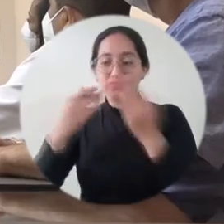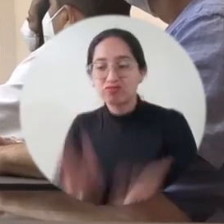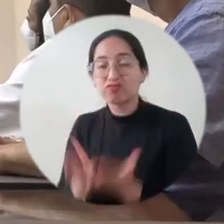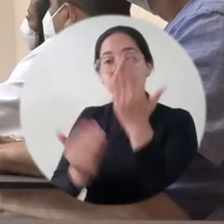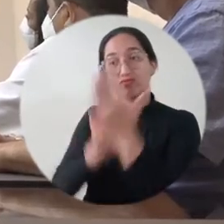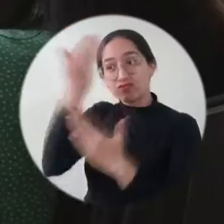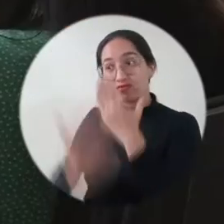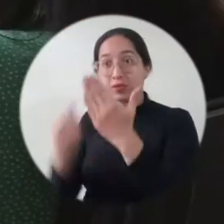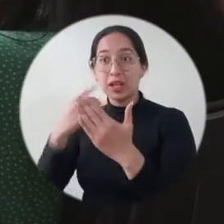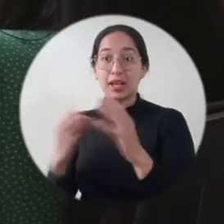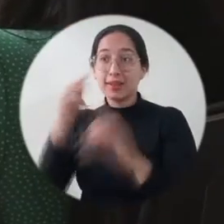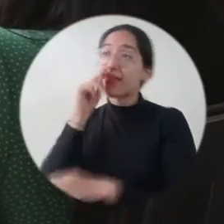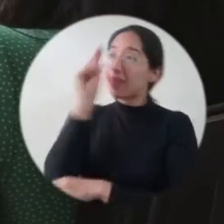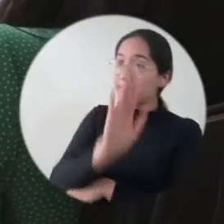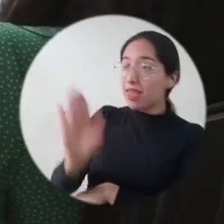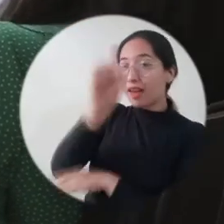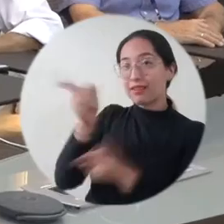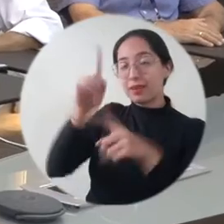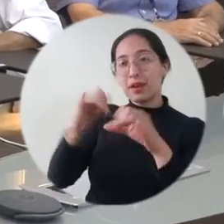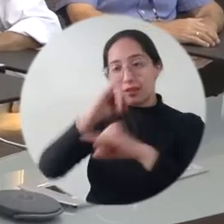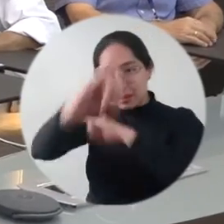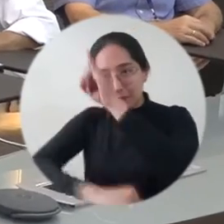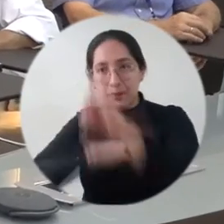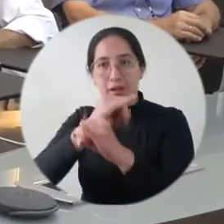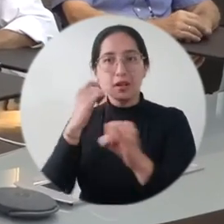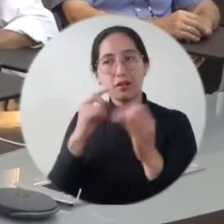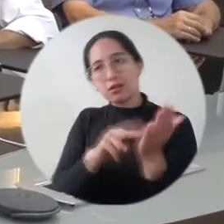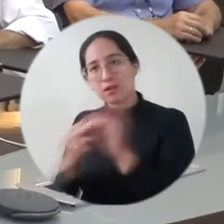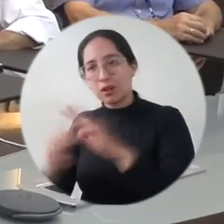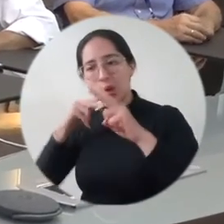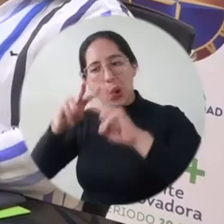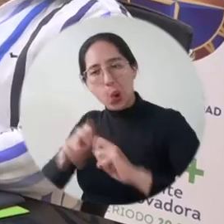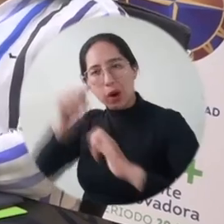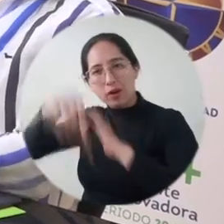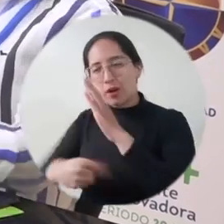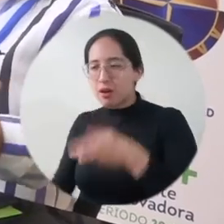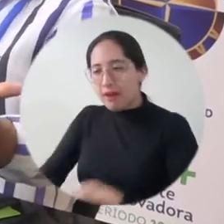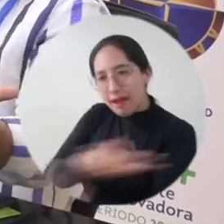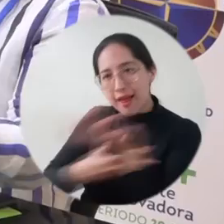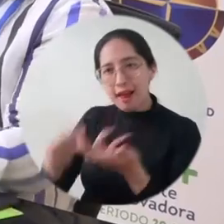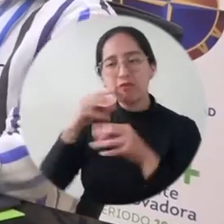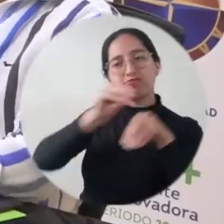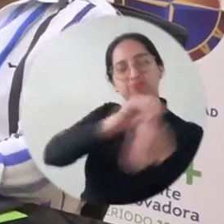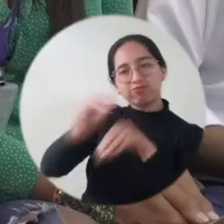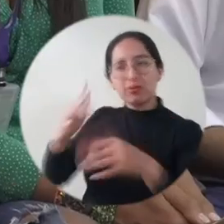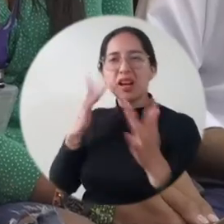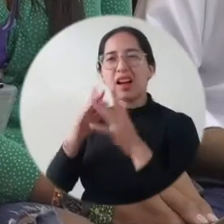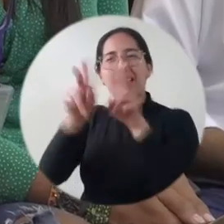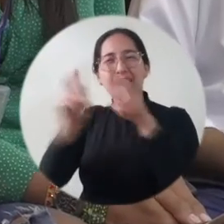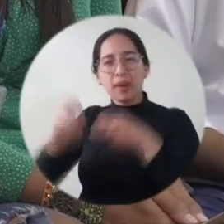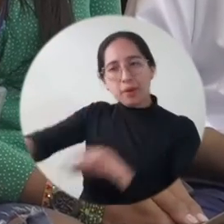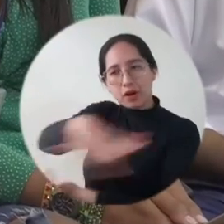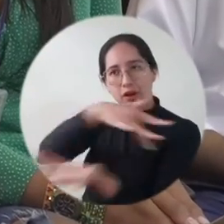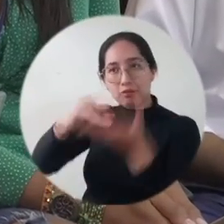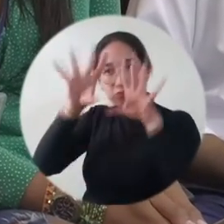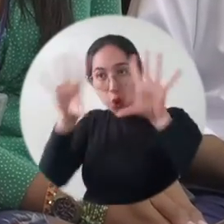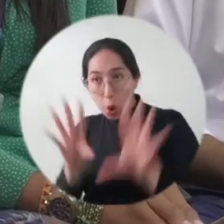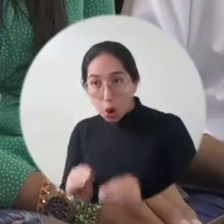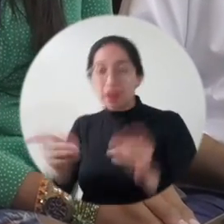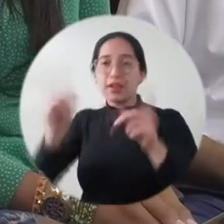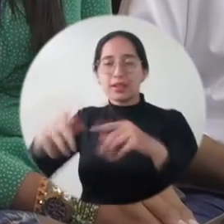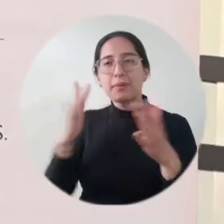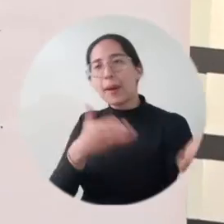proponer proyectos de investigación, desarrollo e innovación para convocatorias nacionales e internacionales, avanzar en producción científica